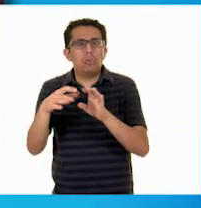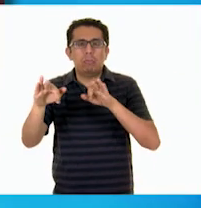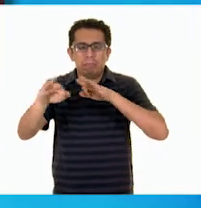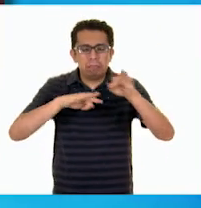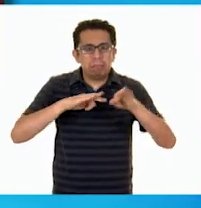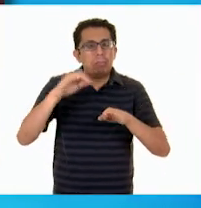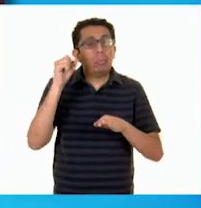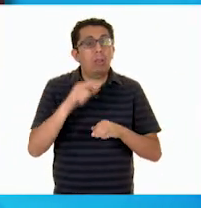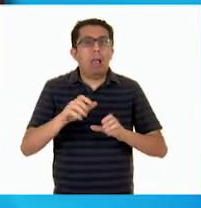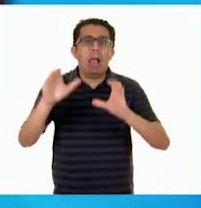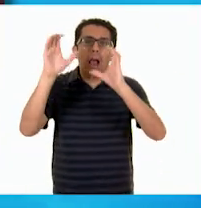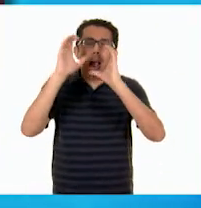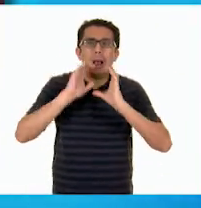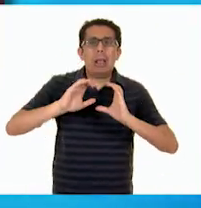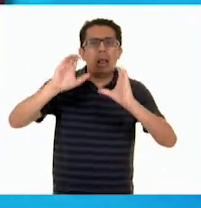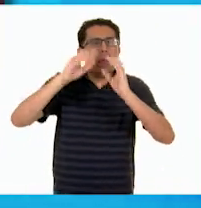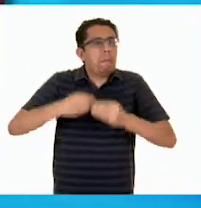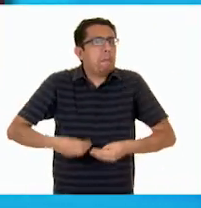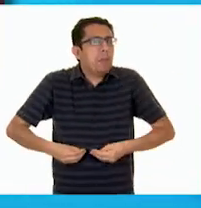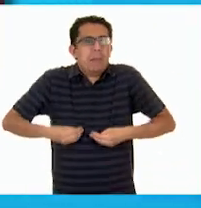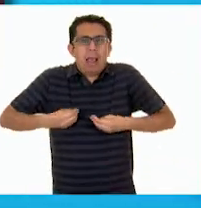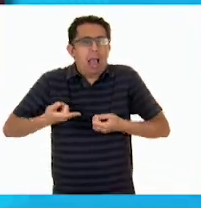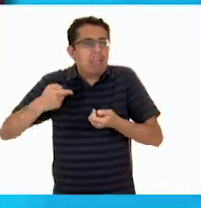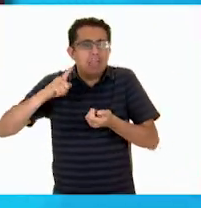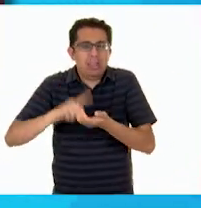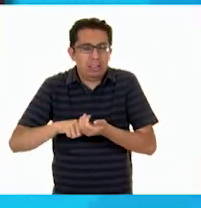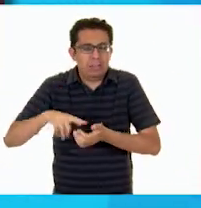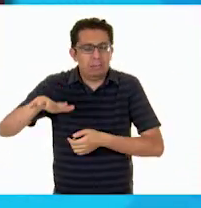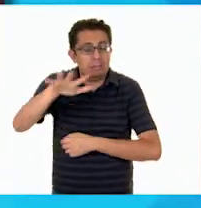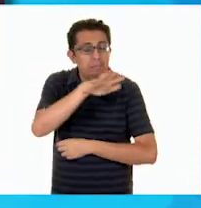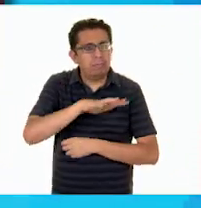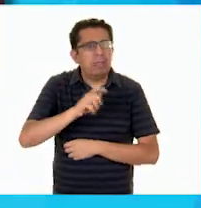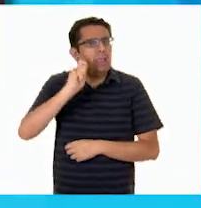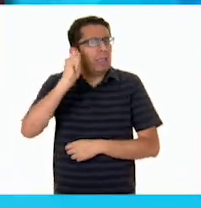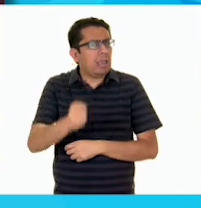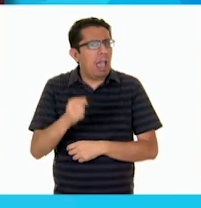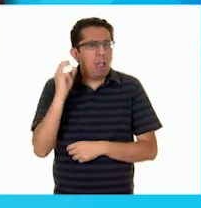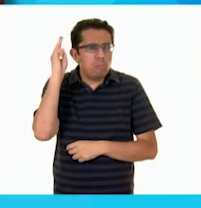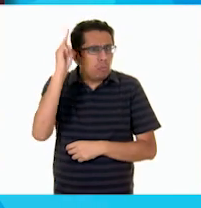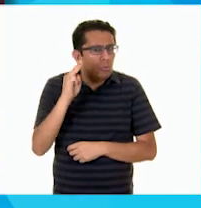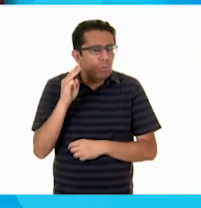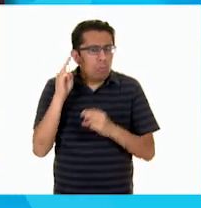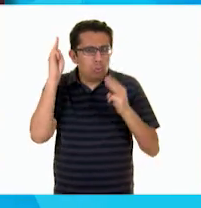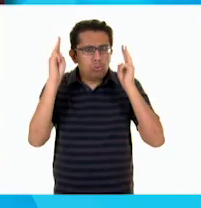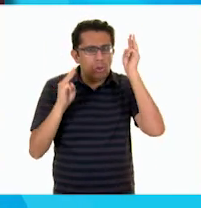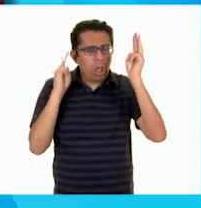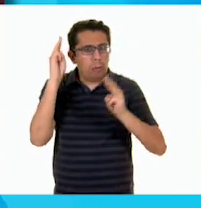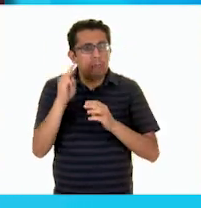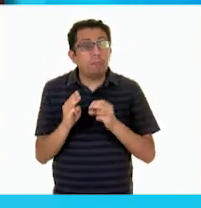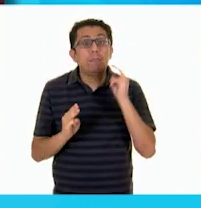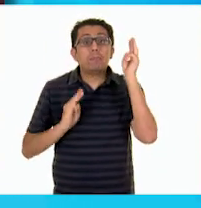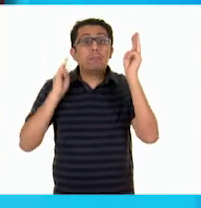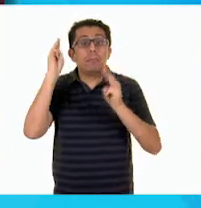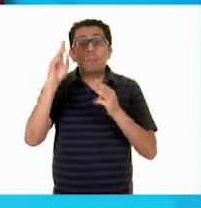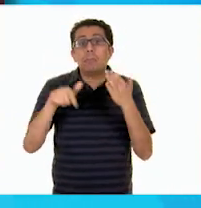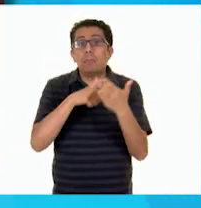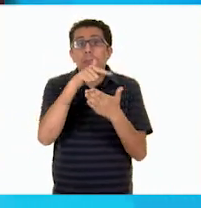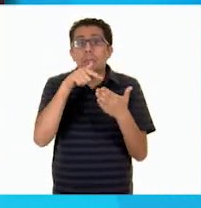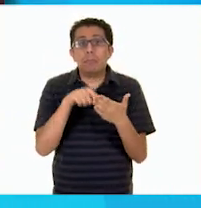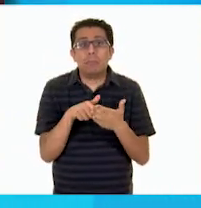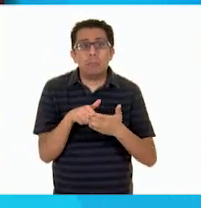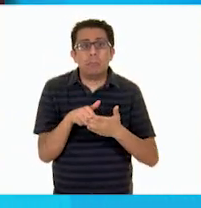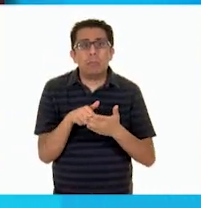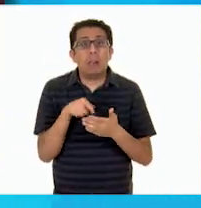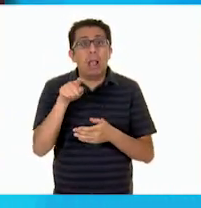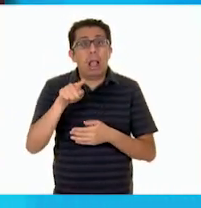y tenían toda una vida aquí adentro. ¿Qué es un museo? Un museo es un lugar que